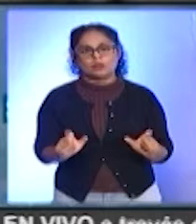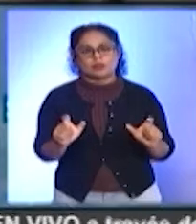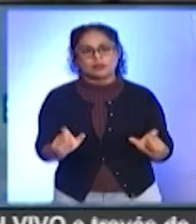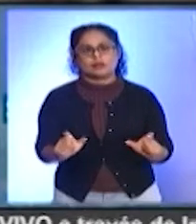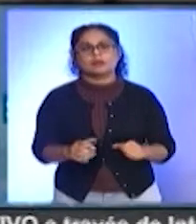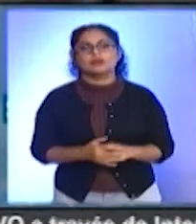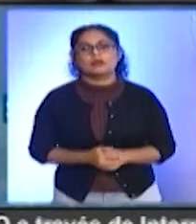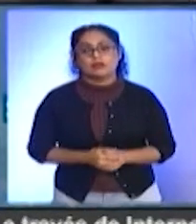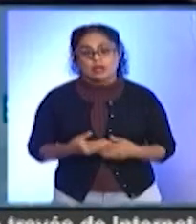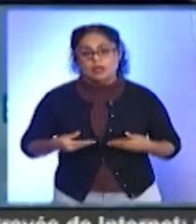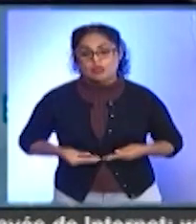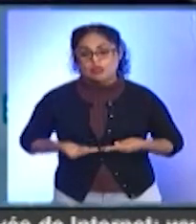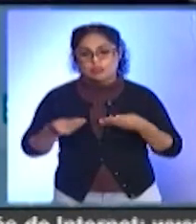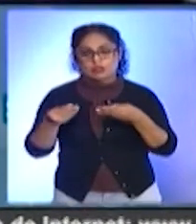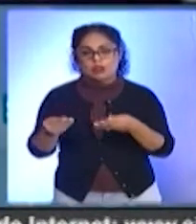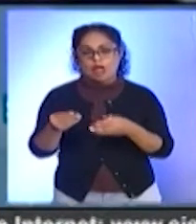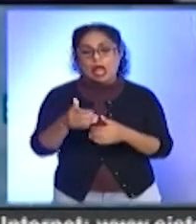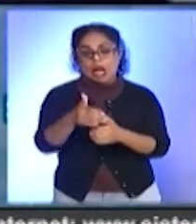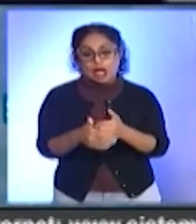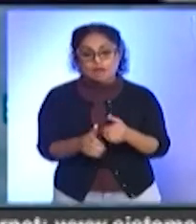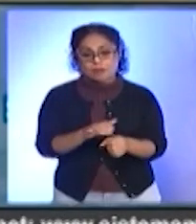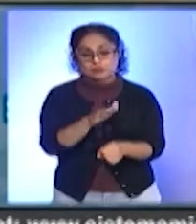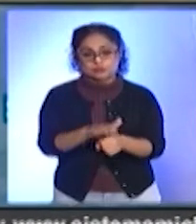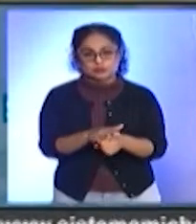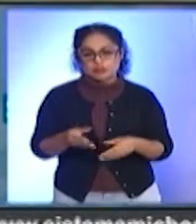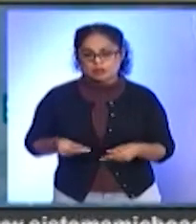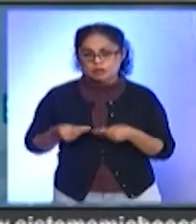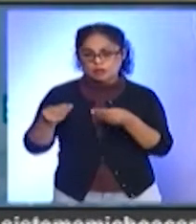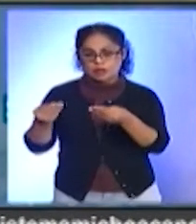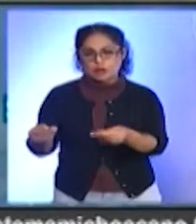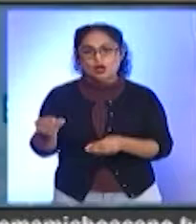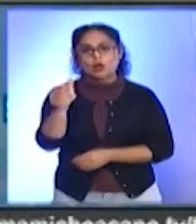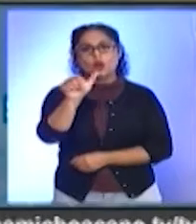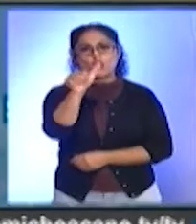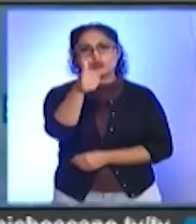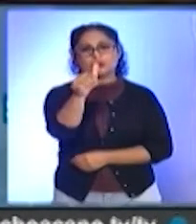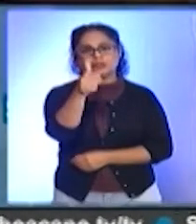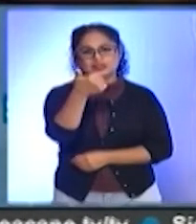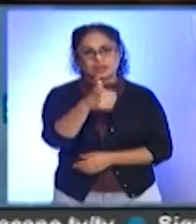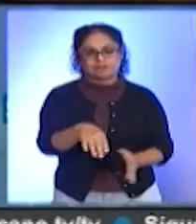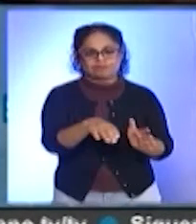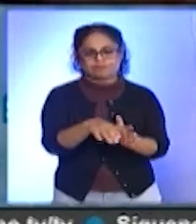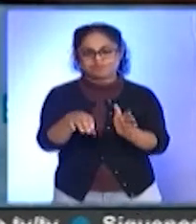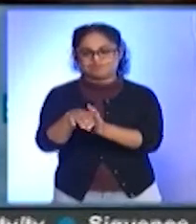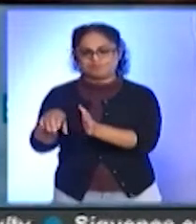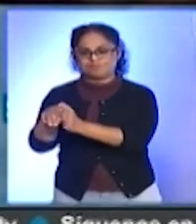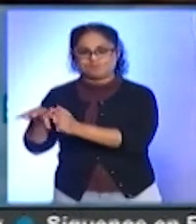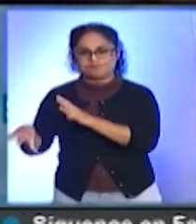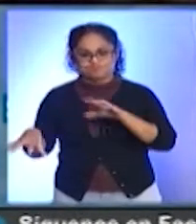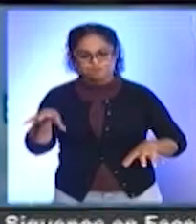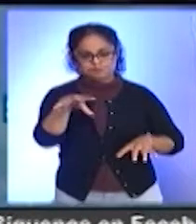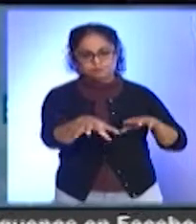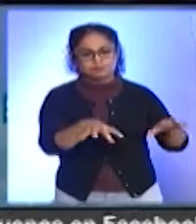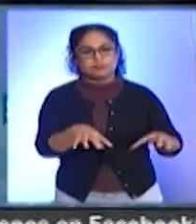Vamos a entregar al fin de la administración 11 cuarteles en todas las regiones de Michoacán